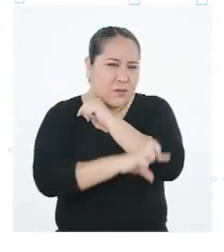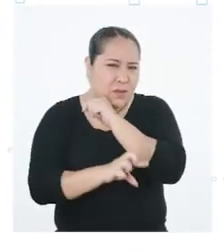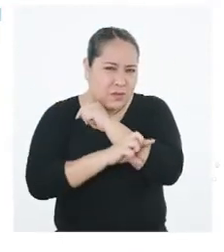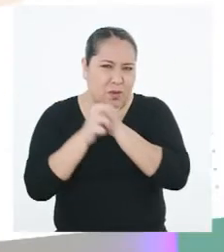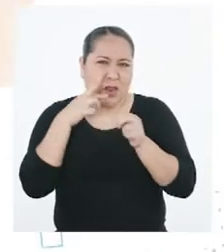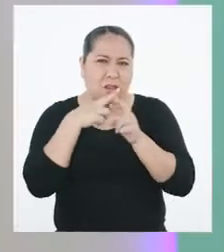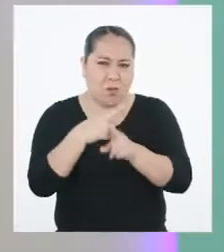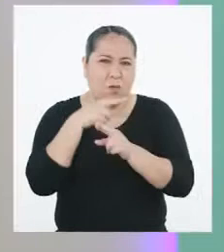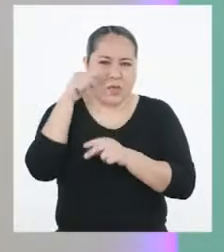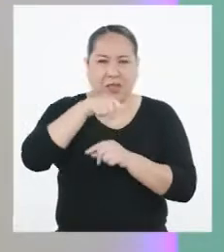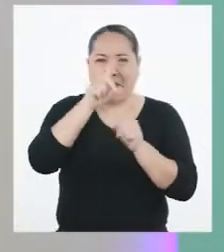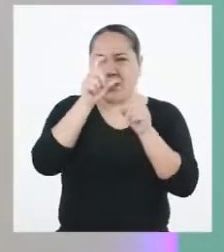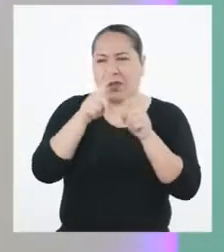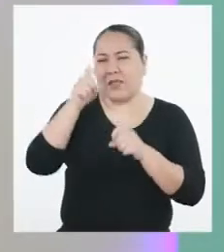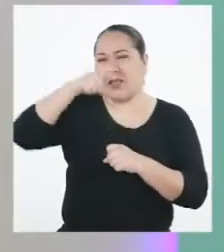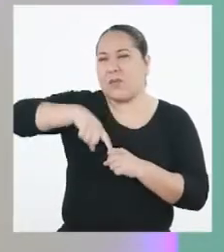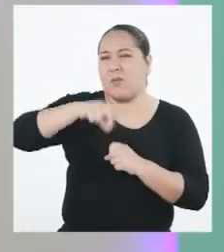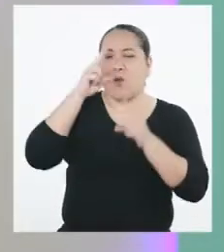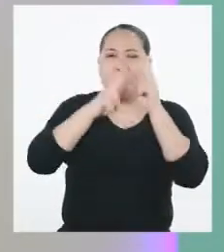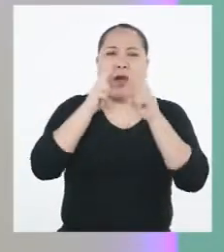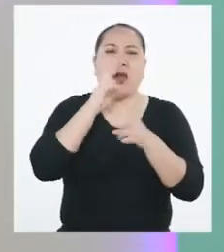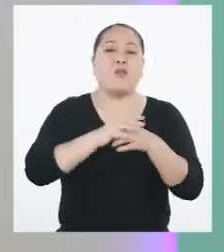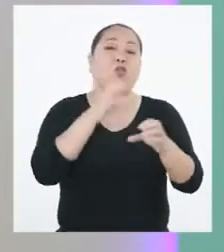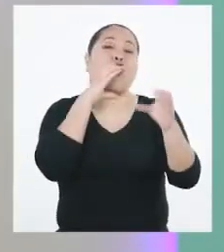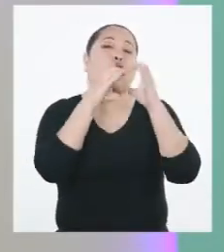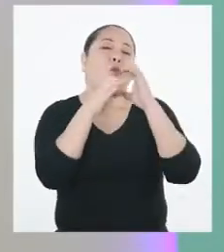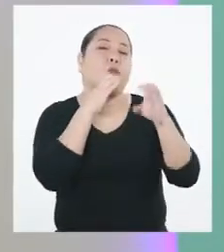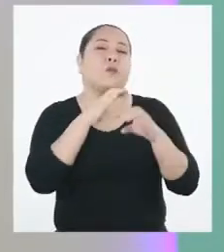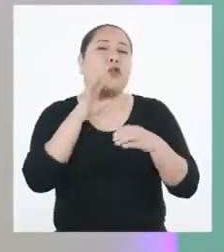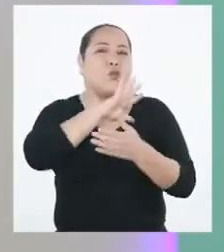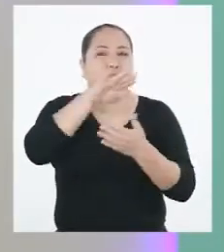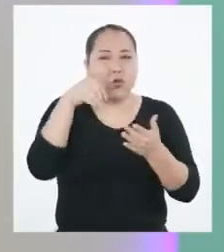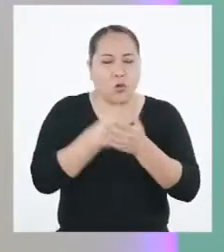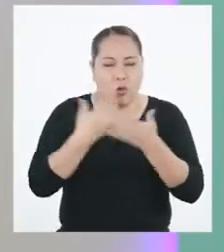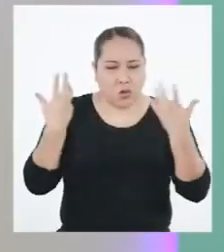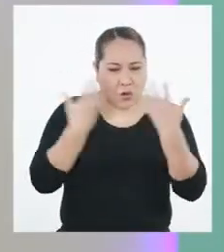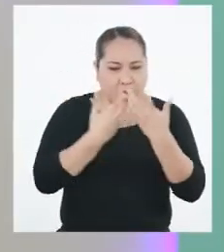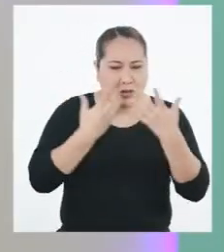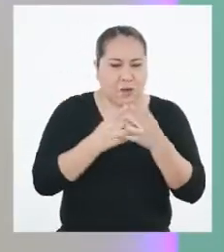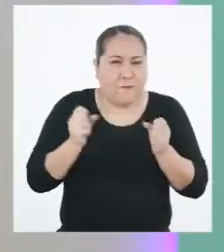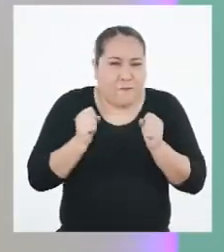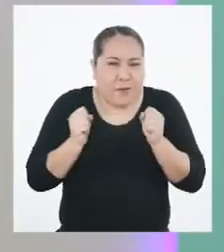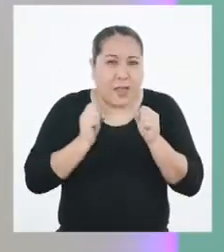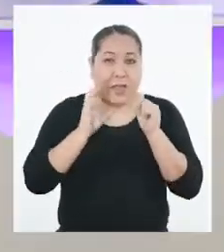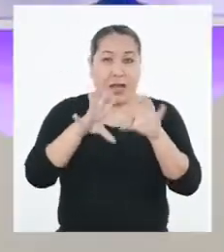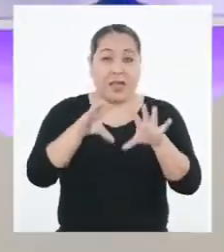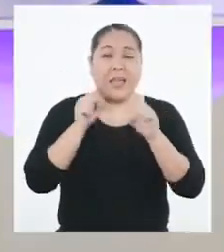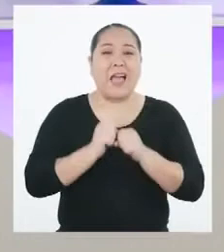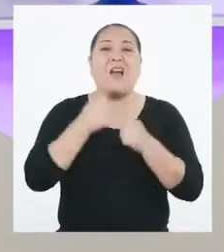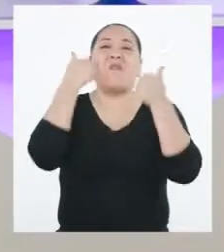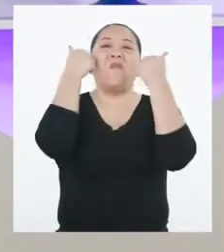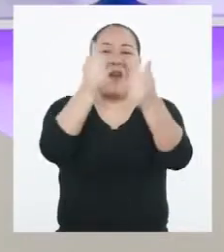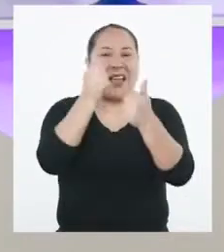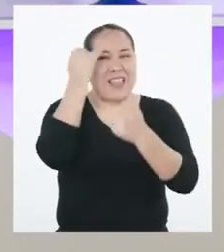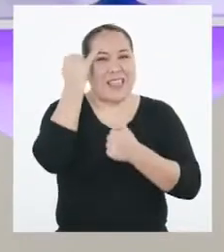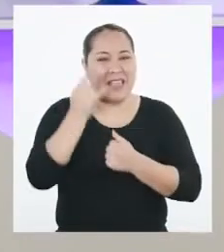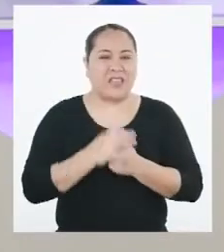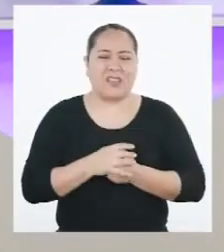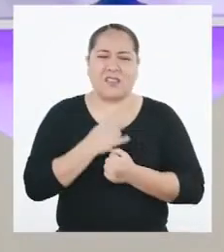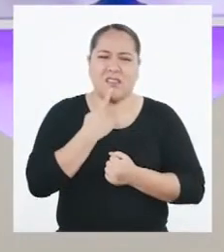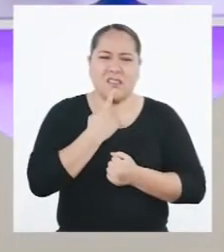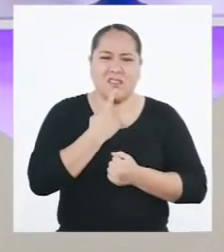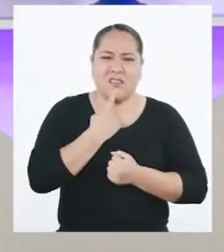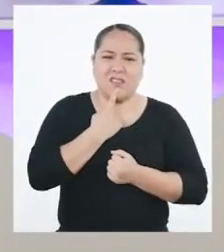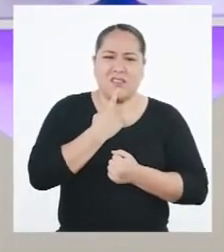responder estas preguntas, necesitamos desarrollar un conversatorio sobre todo lo relacionado con el friaje y las heladas. Buena idea. Aunque,